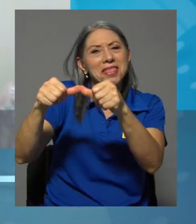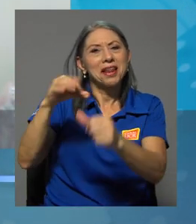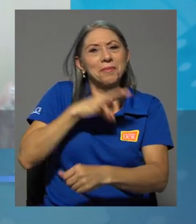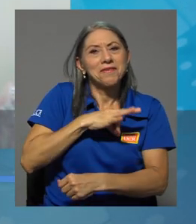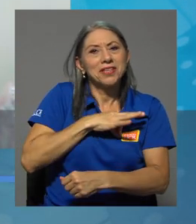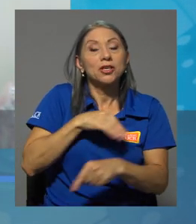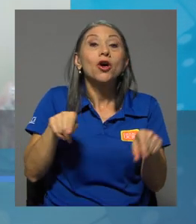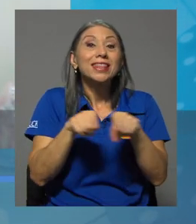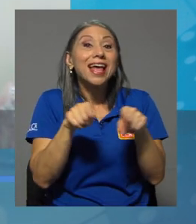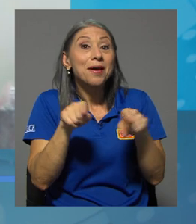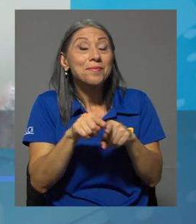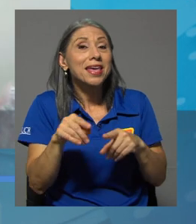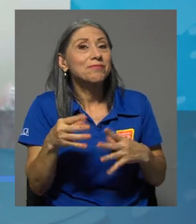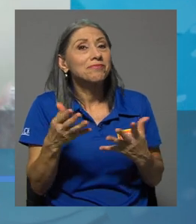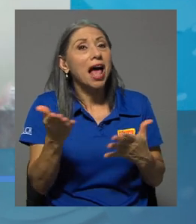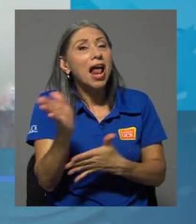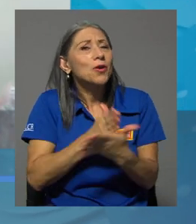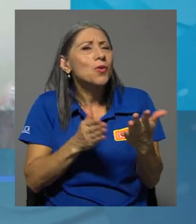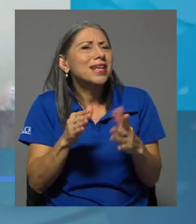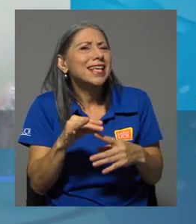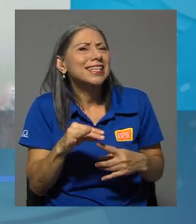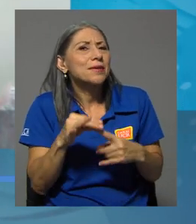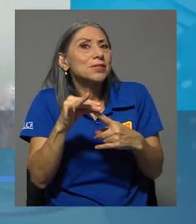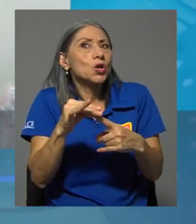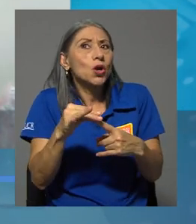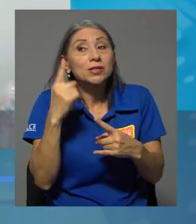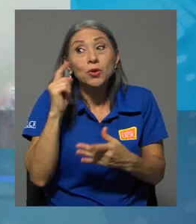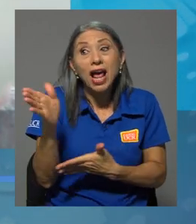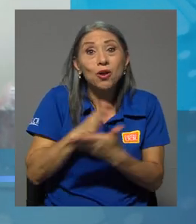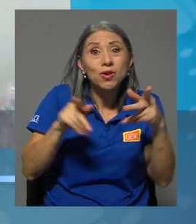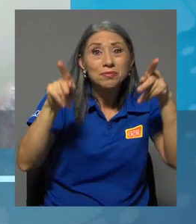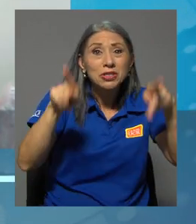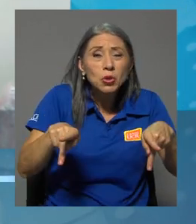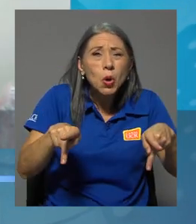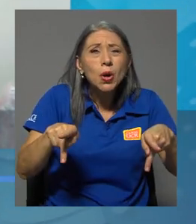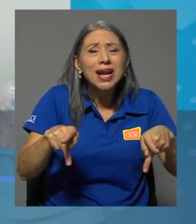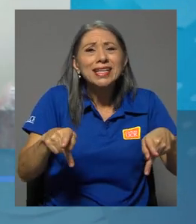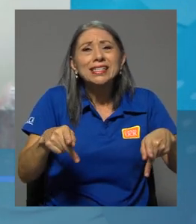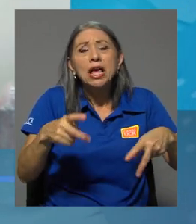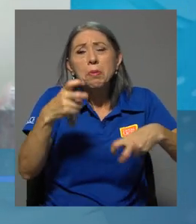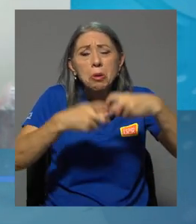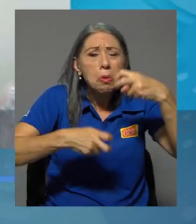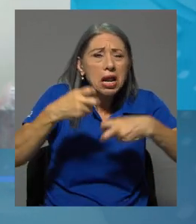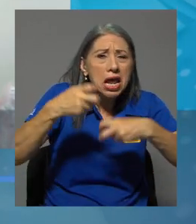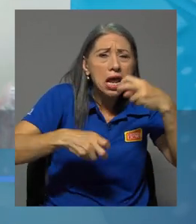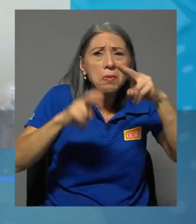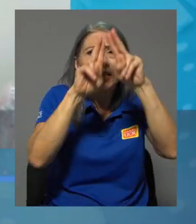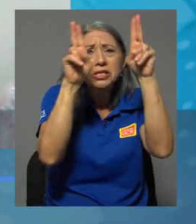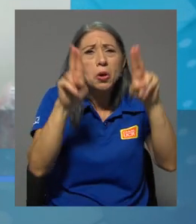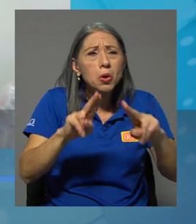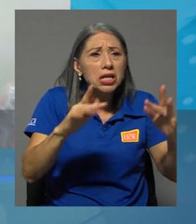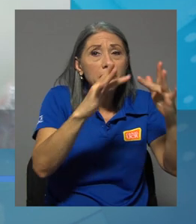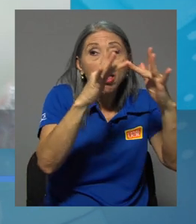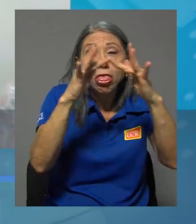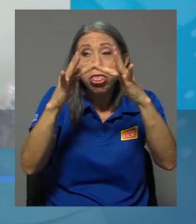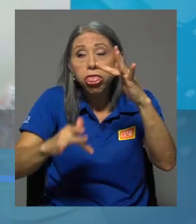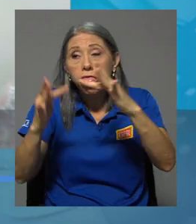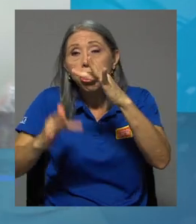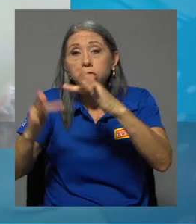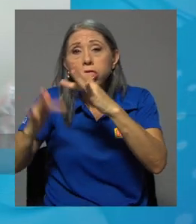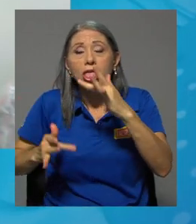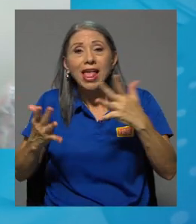por ejemplo, relacionado con problemas que hay con conectividad de las empresas que viendan el servicio. Entonces se les hace esa